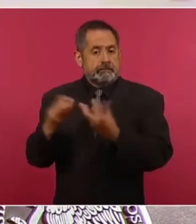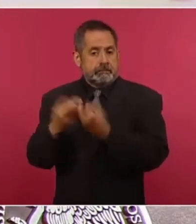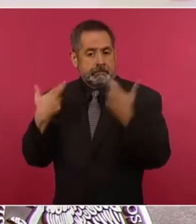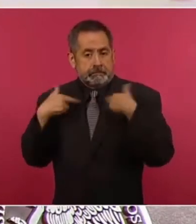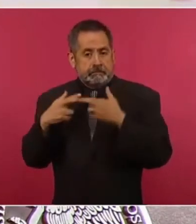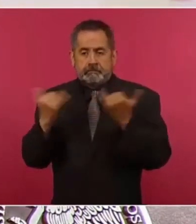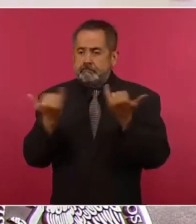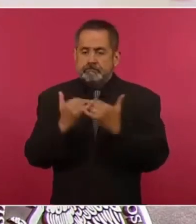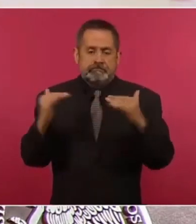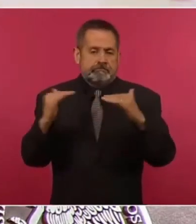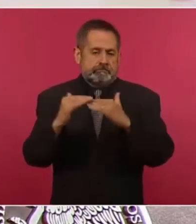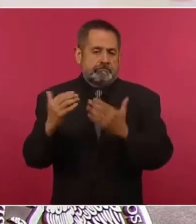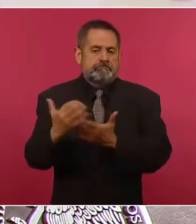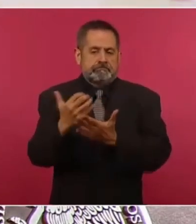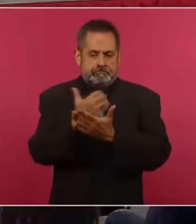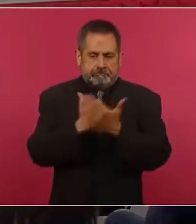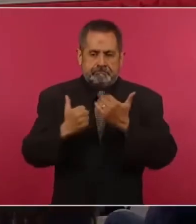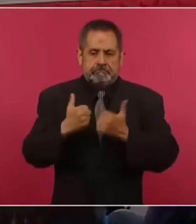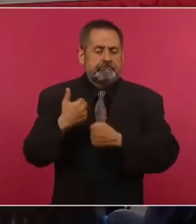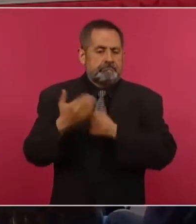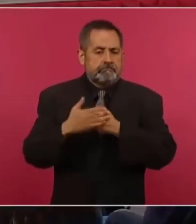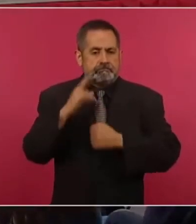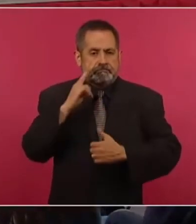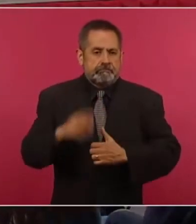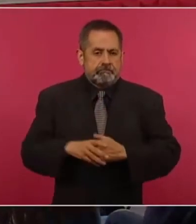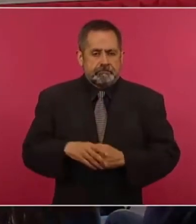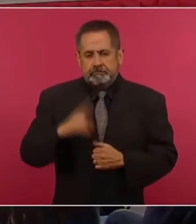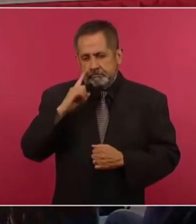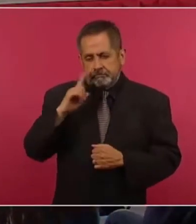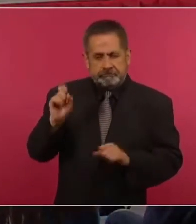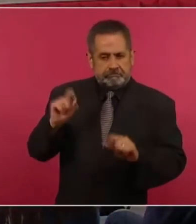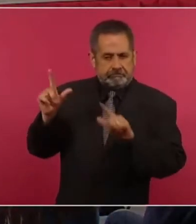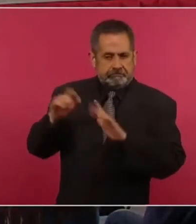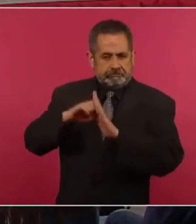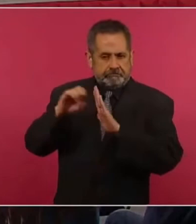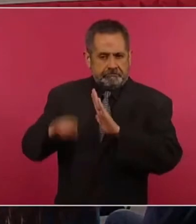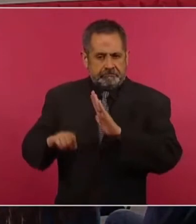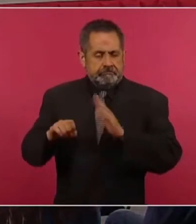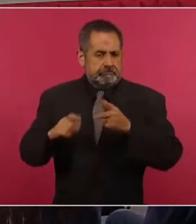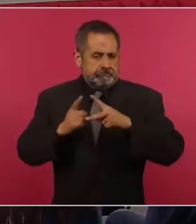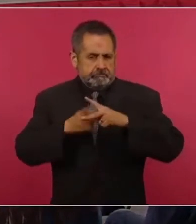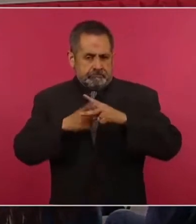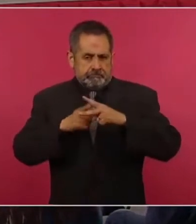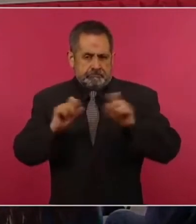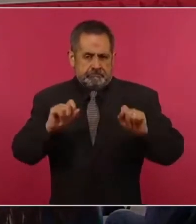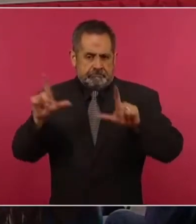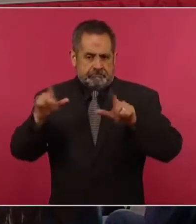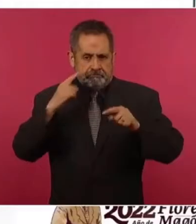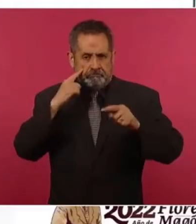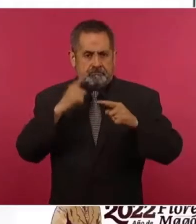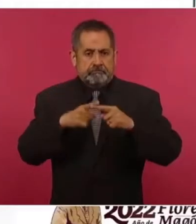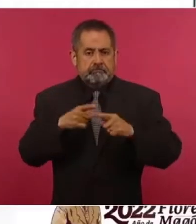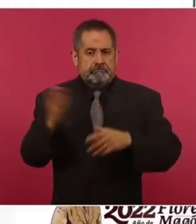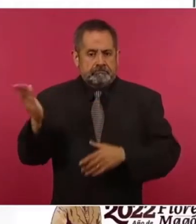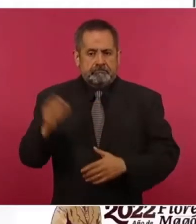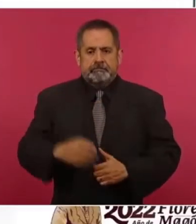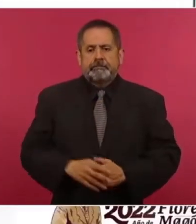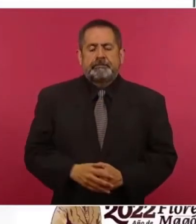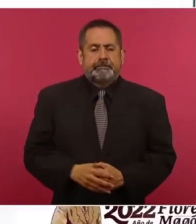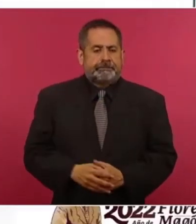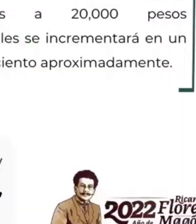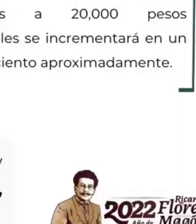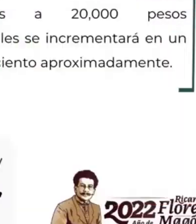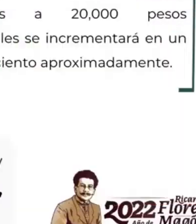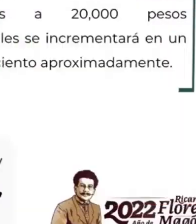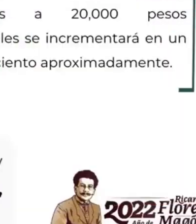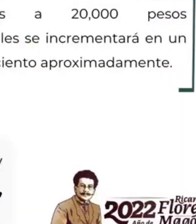el ejemplo en esta tablita. En la parte verde tienen lo que